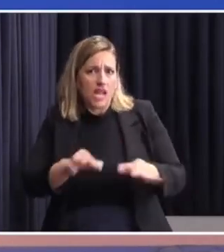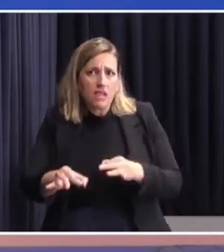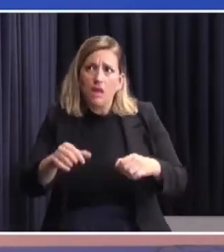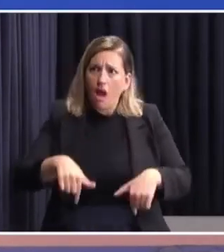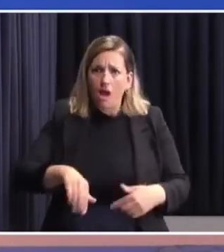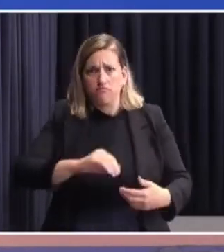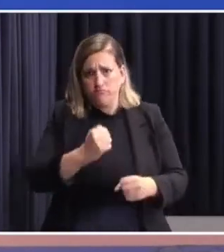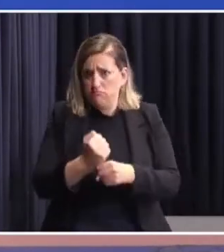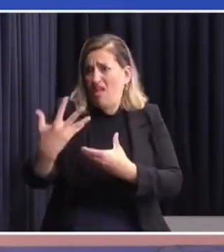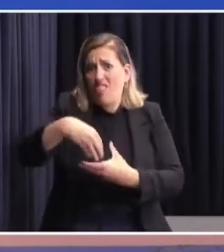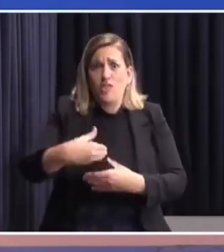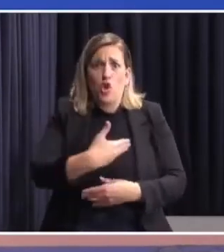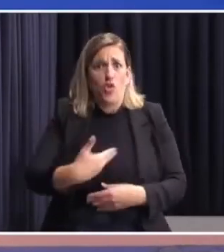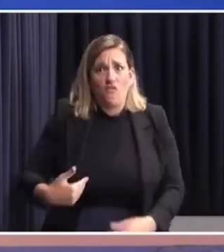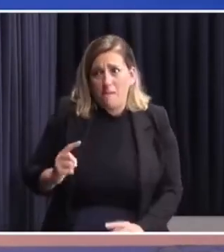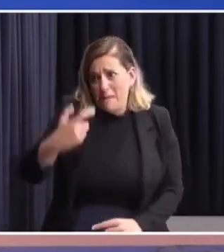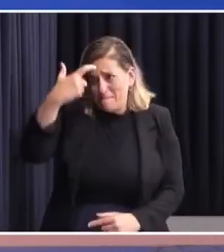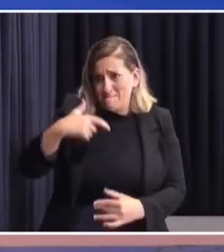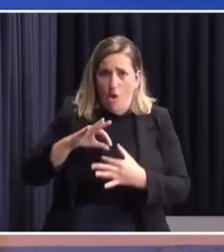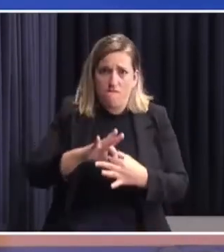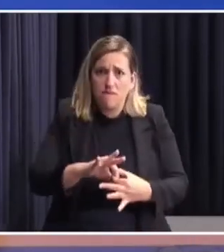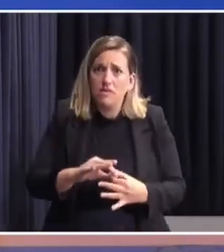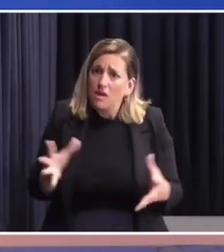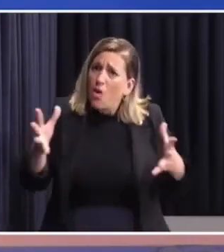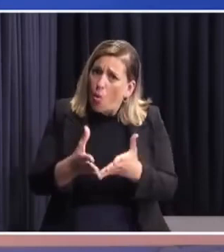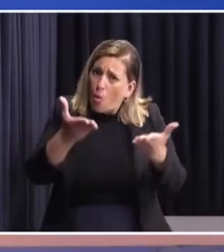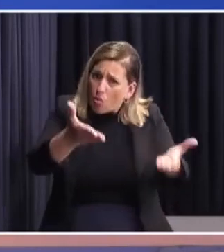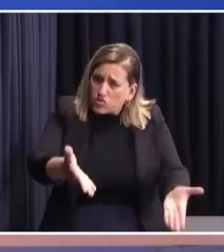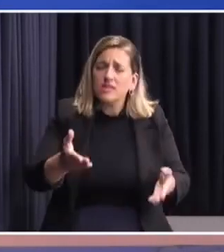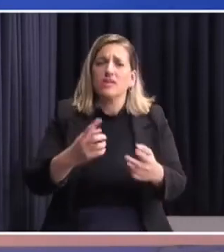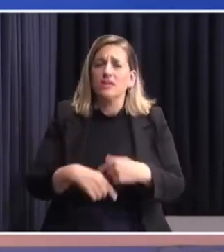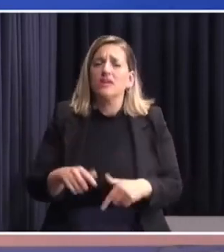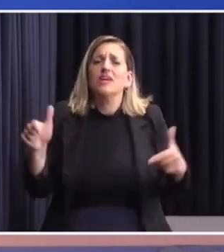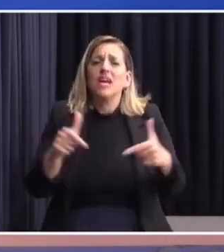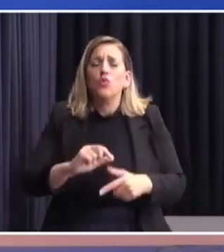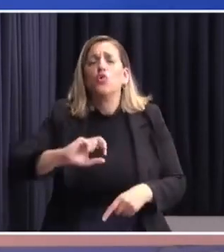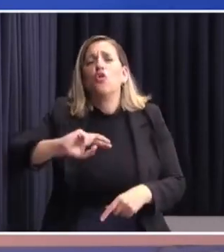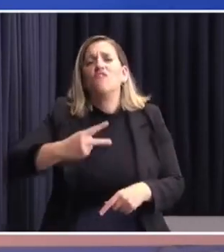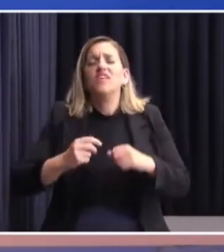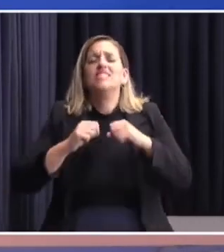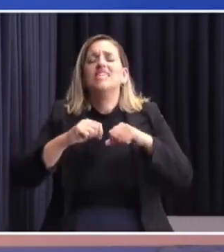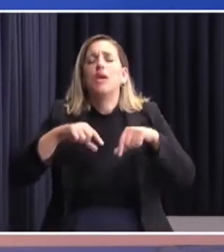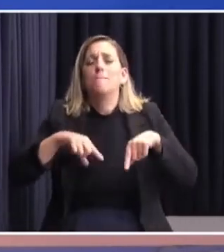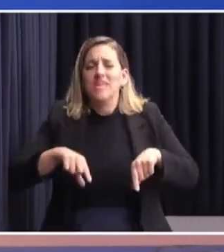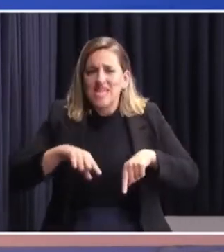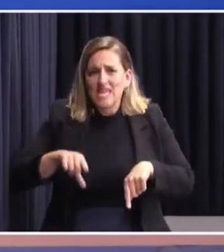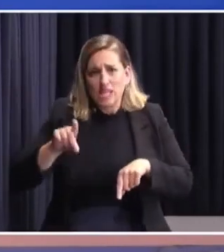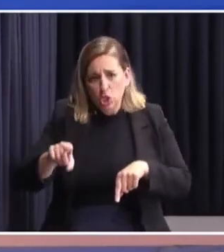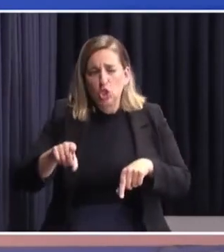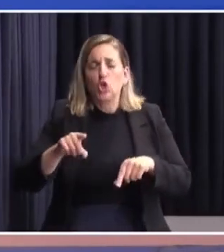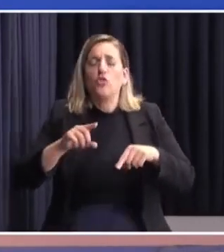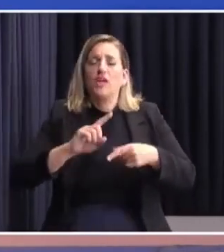del gobierno, de mi persona, que se junte tanto con la subsecretaria de